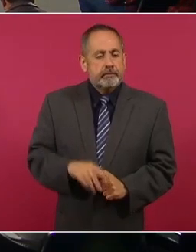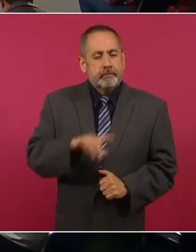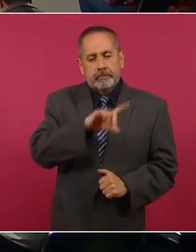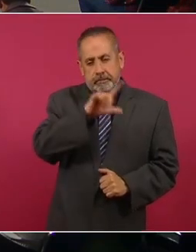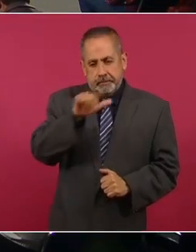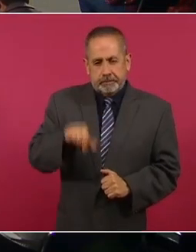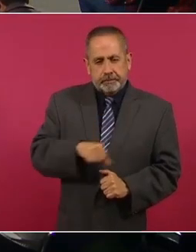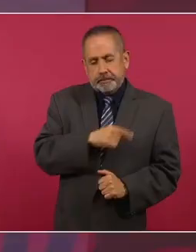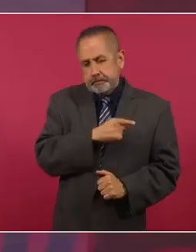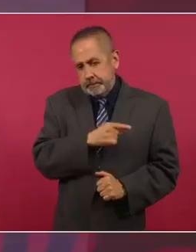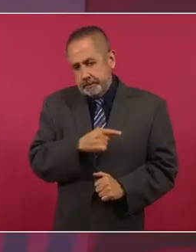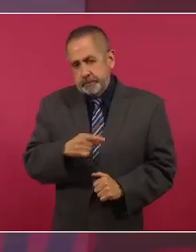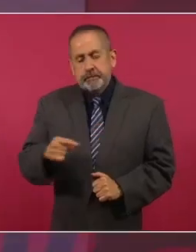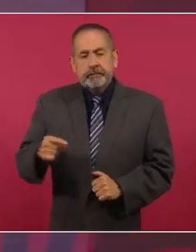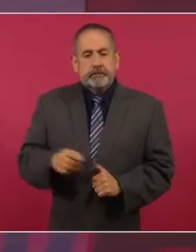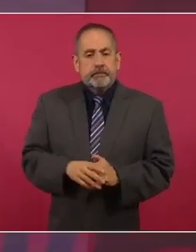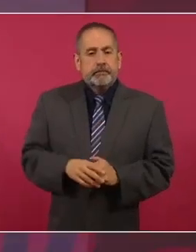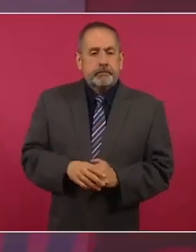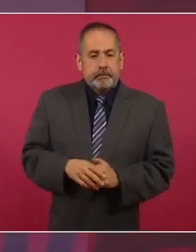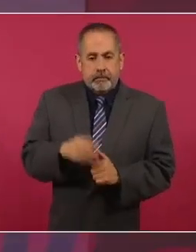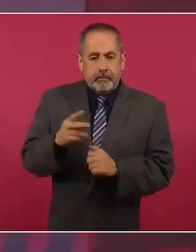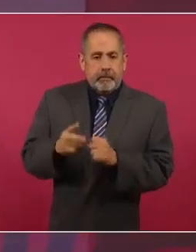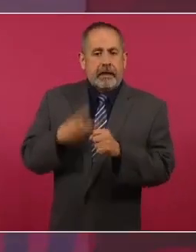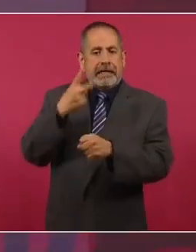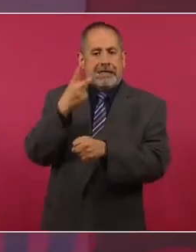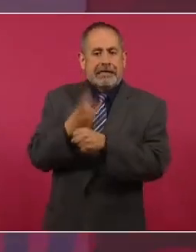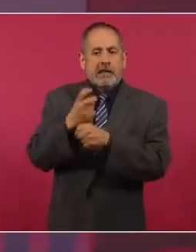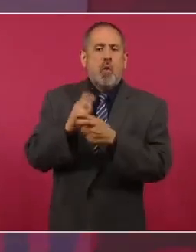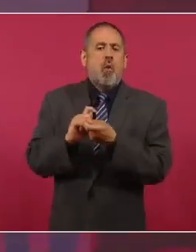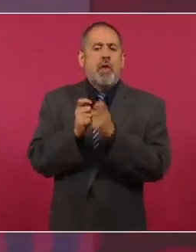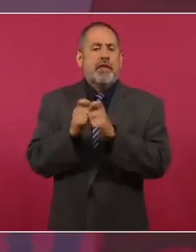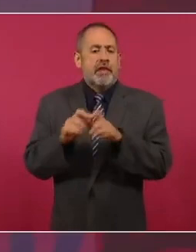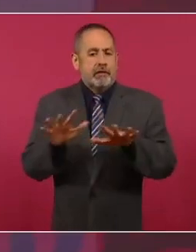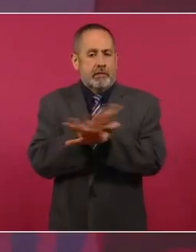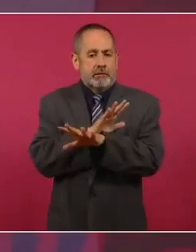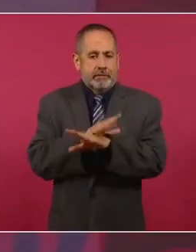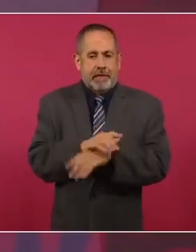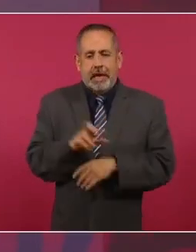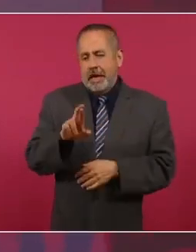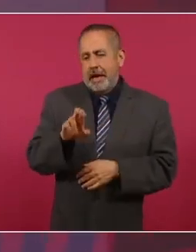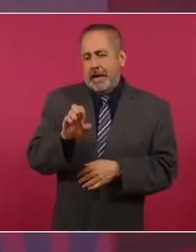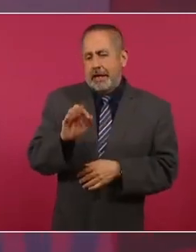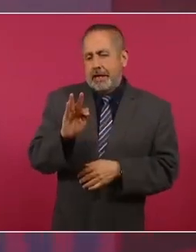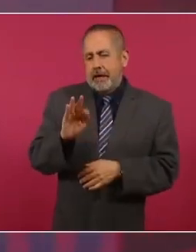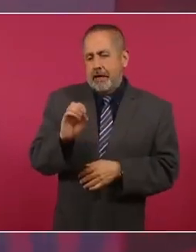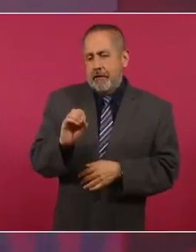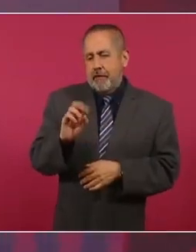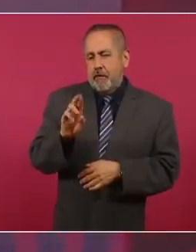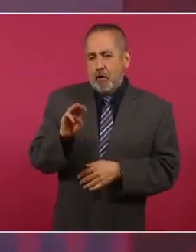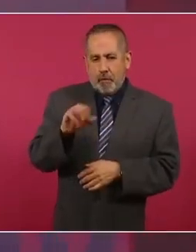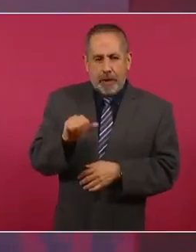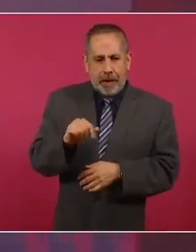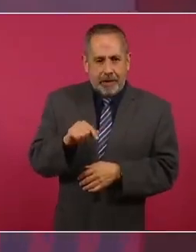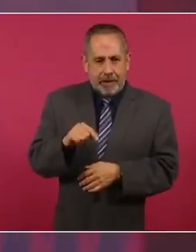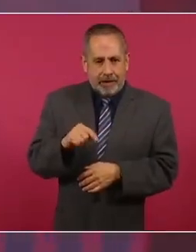Posteriormente viene la segunda transformación, el movimiento de reforma. De aquí,